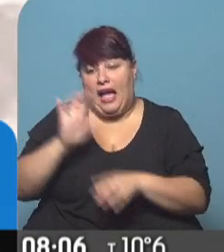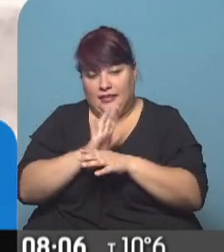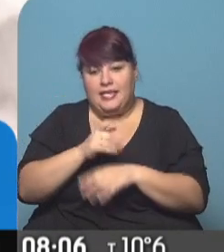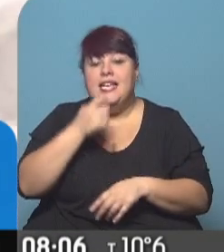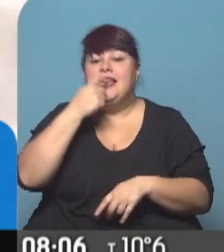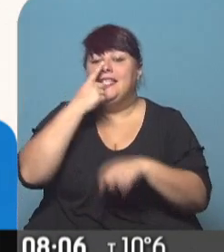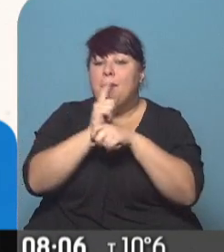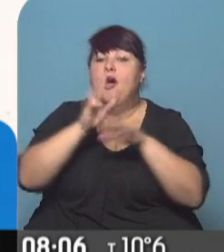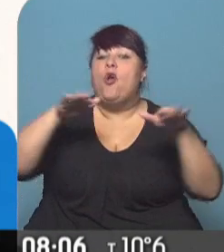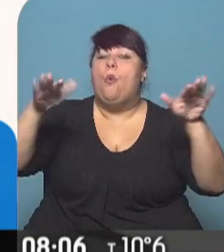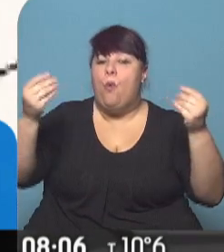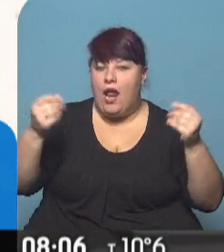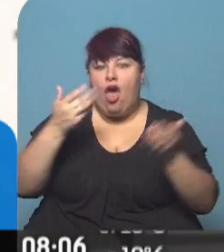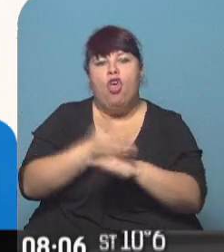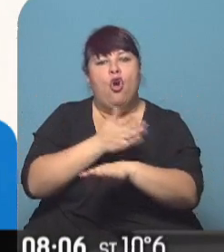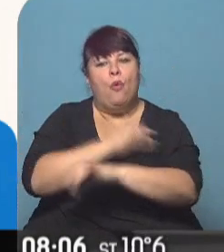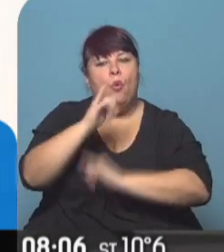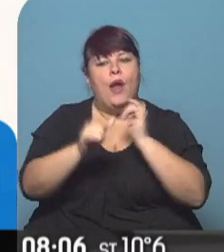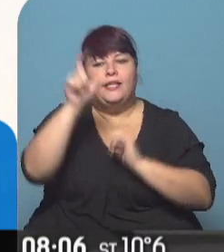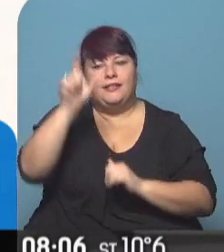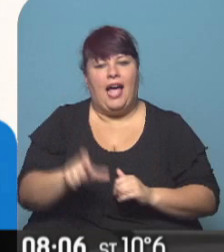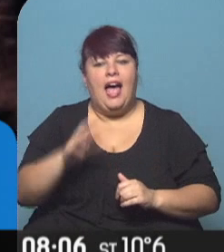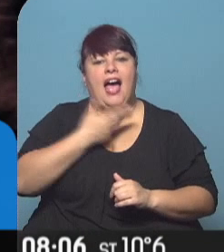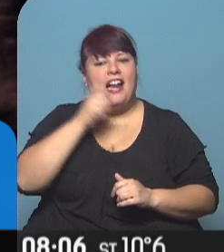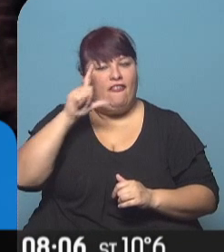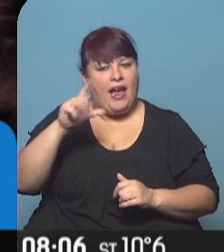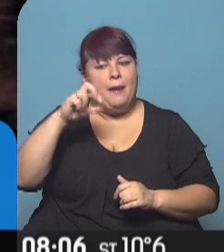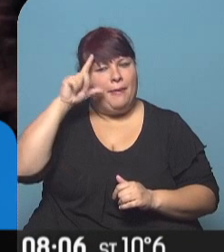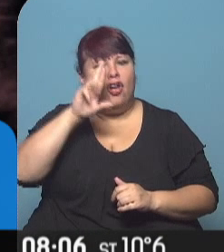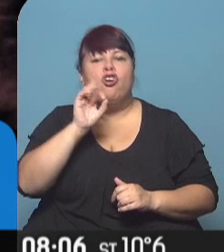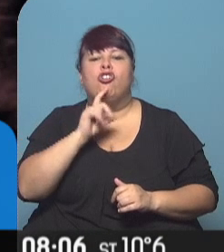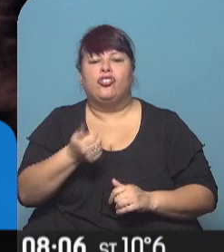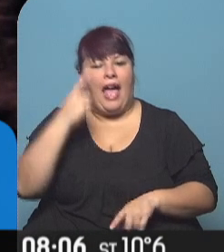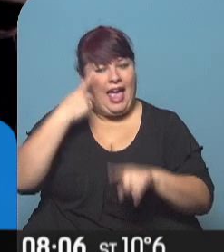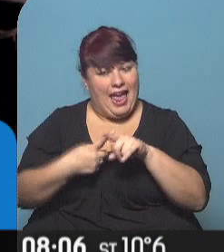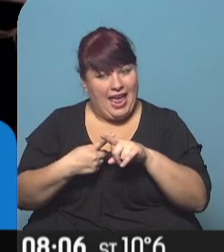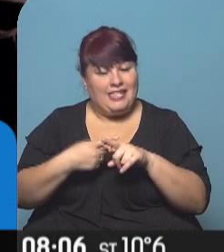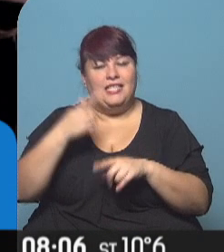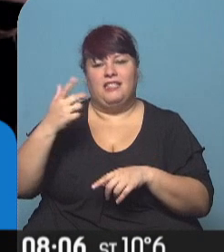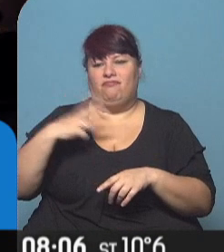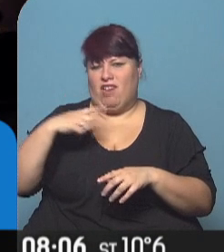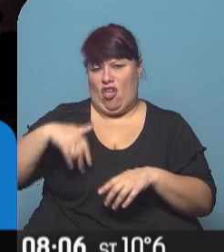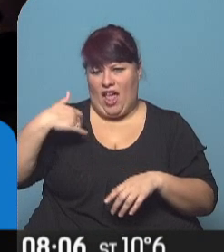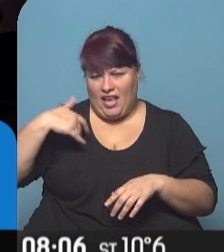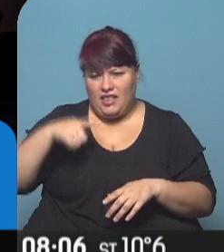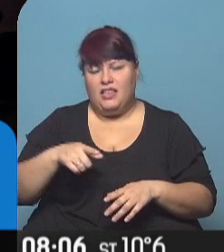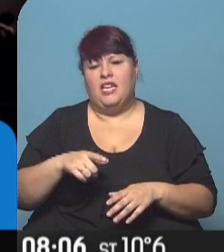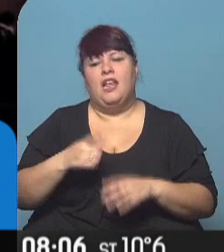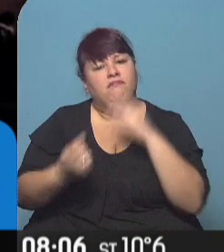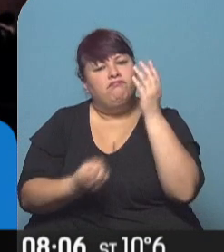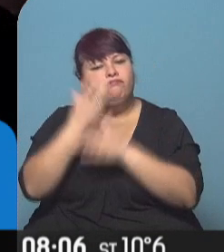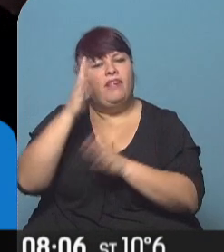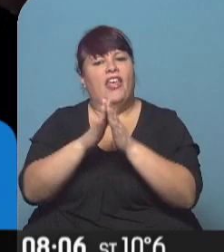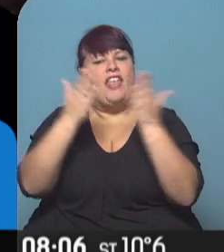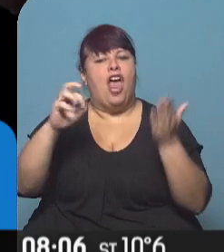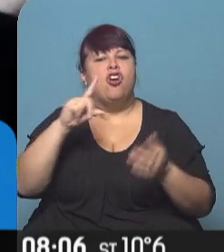Si los perros volaran, documental que rescata la figura de Rafael Cacho Perrota, quien perteneció a la oligarquía argentina y creó el